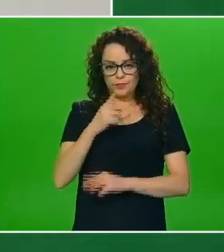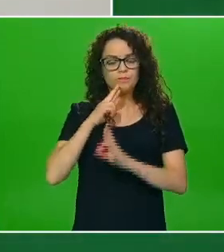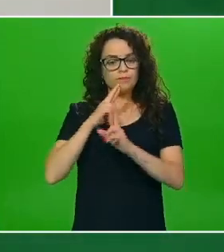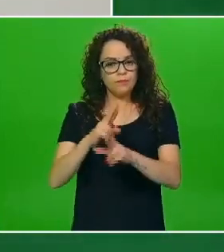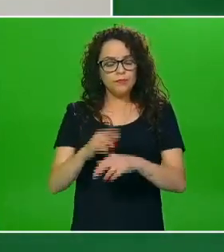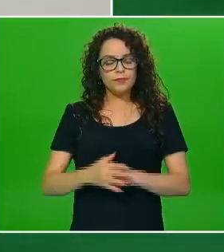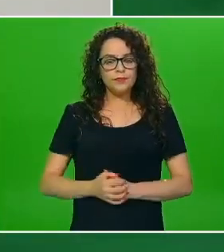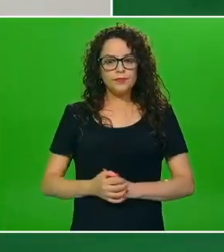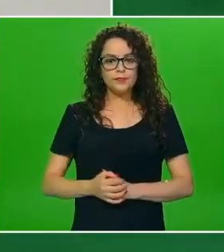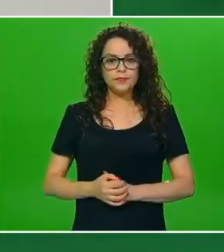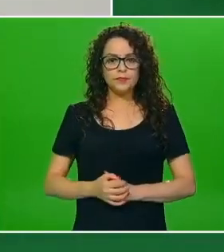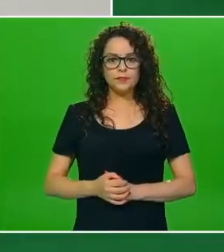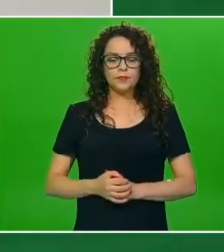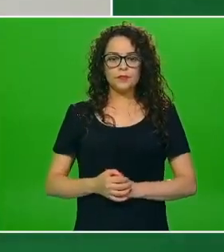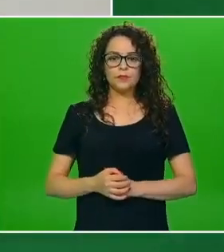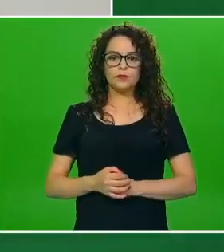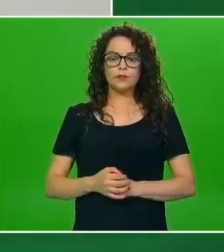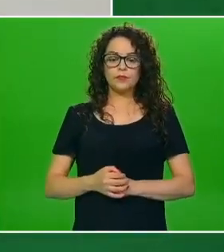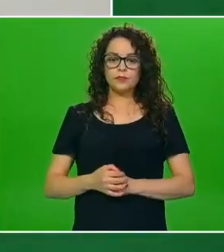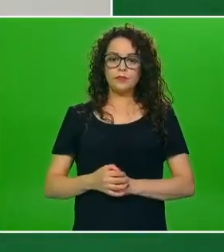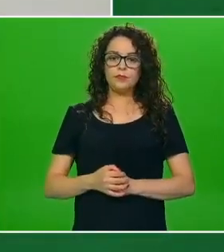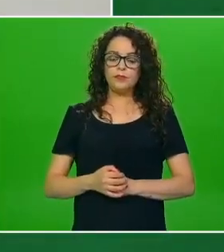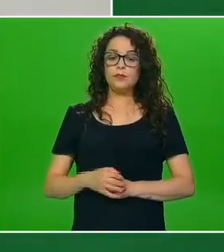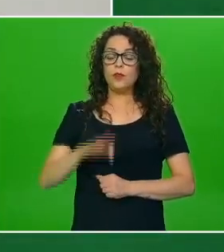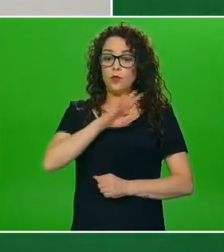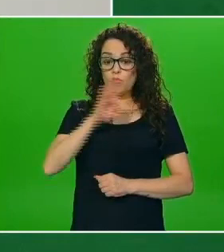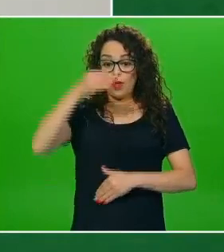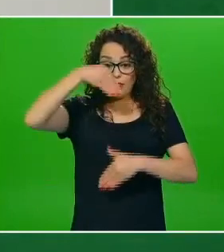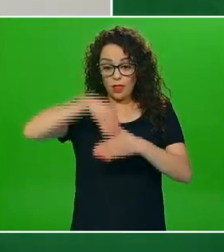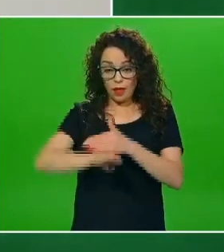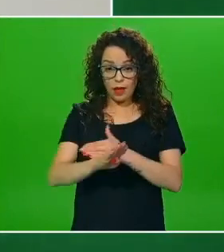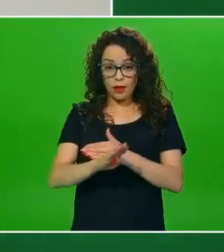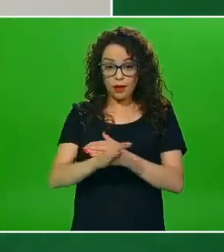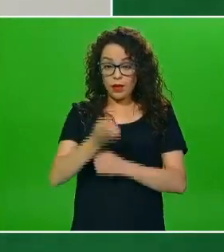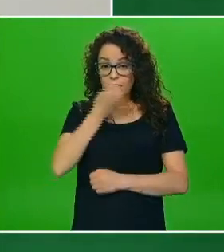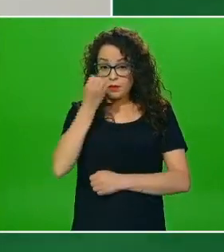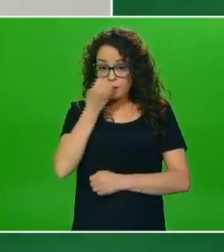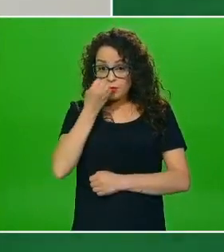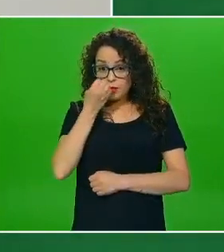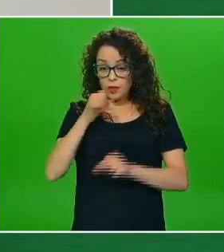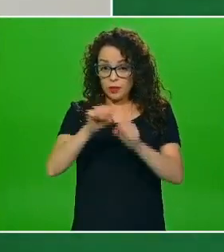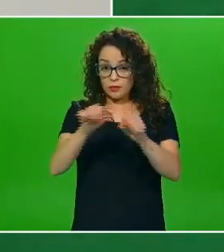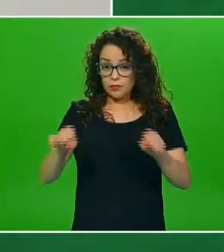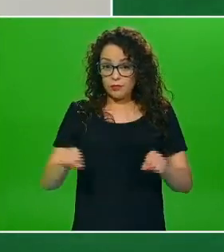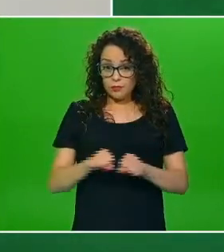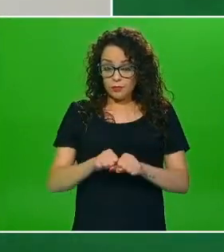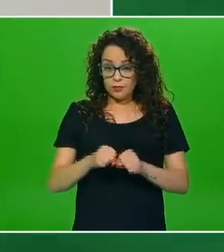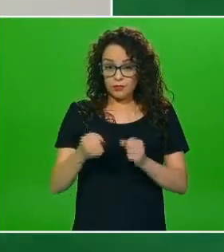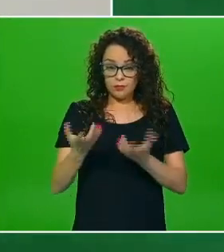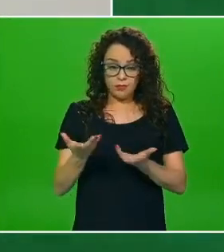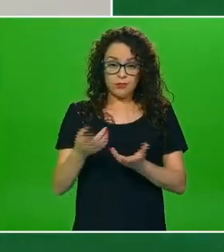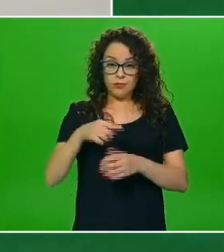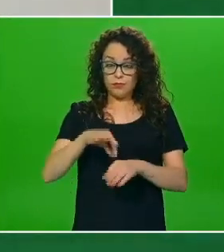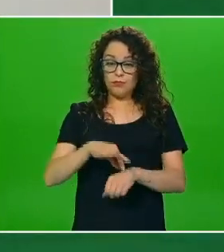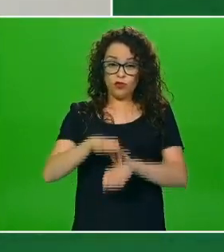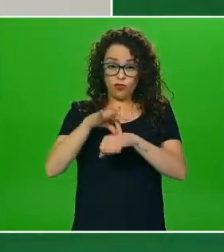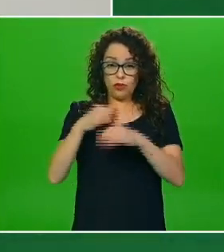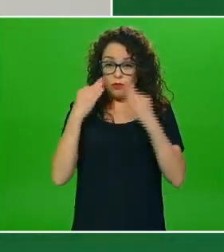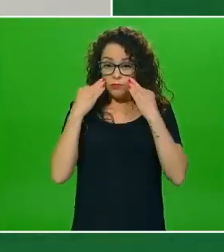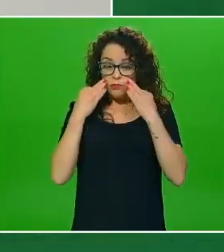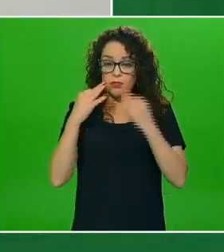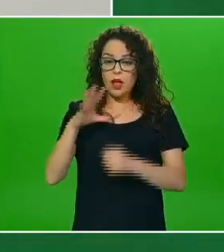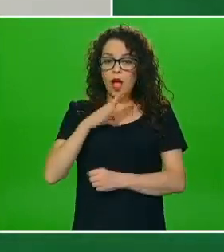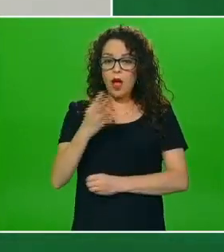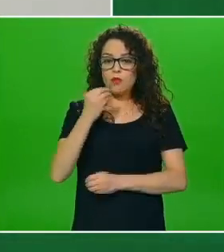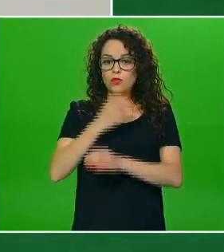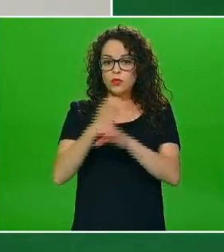cual se planteó el regreso presencial a clases en México es un marco que está rodeado por varios elementos